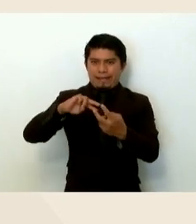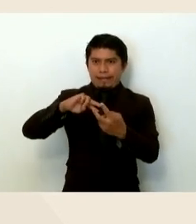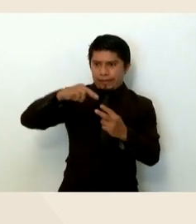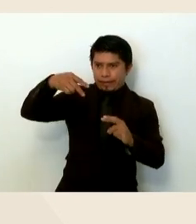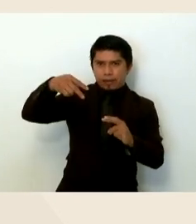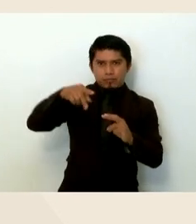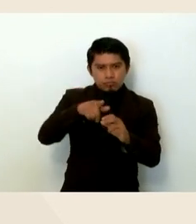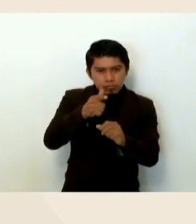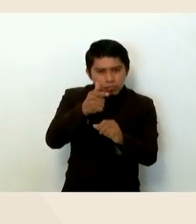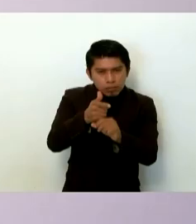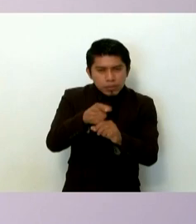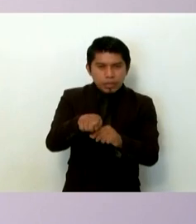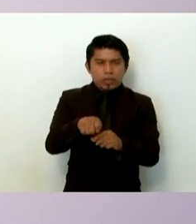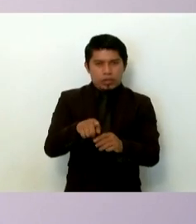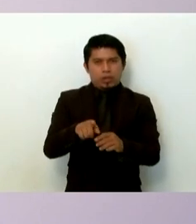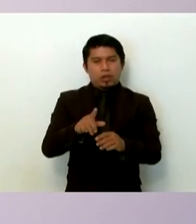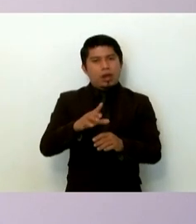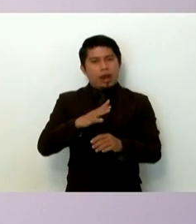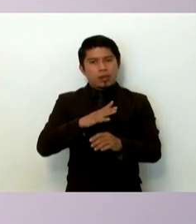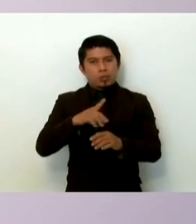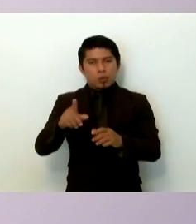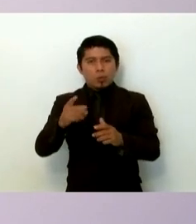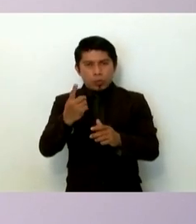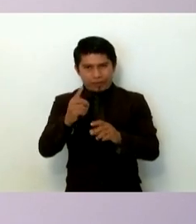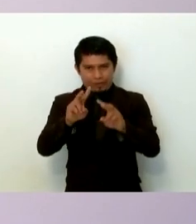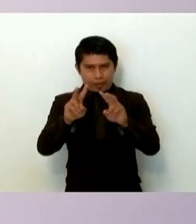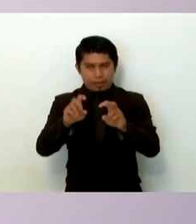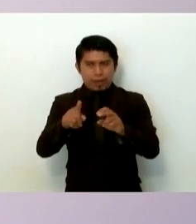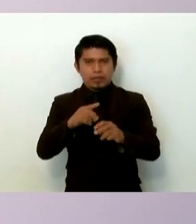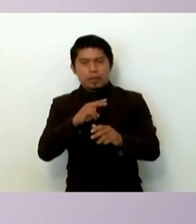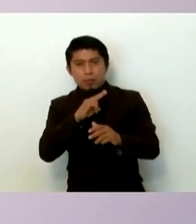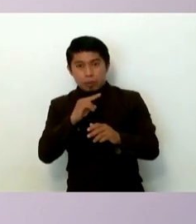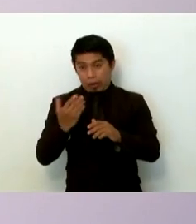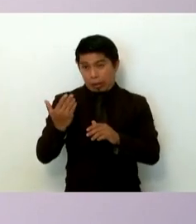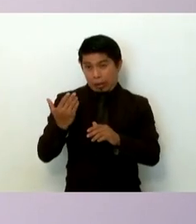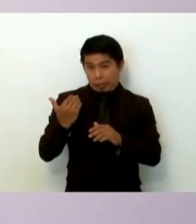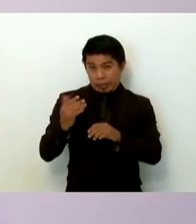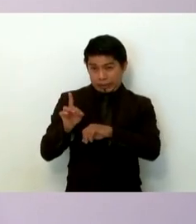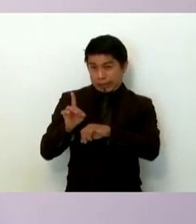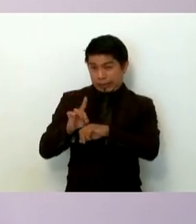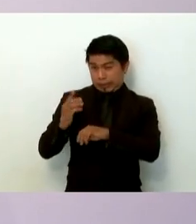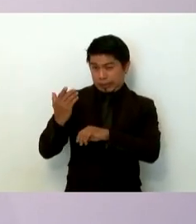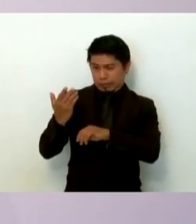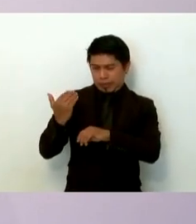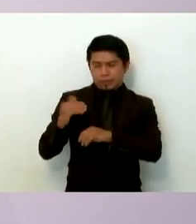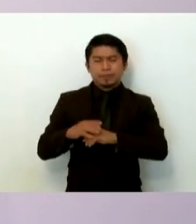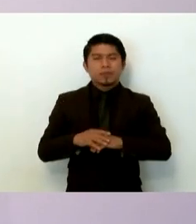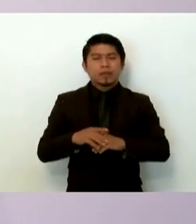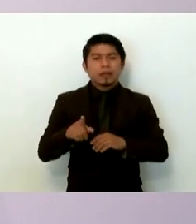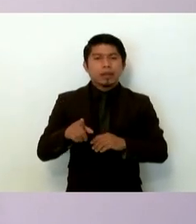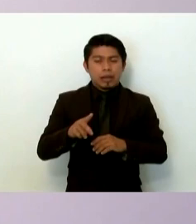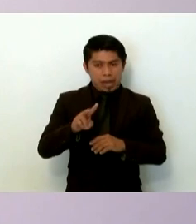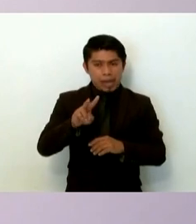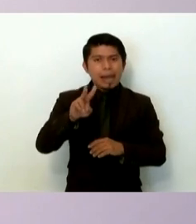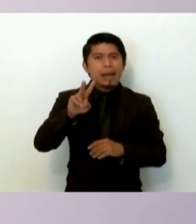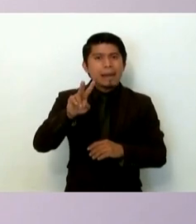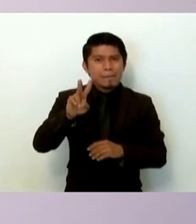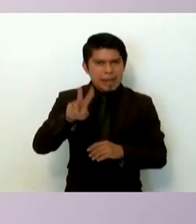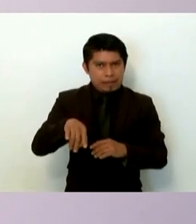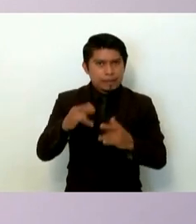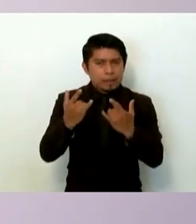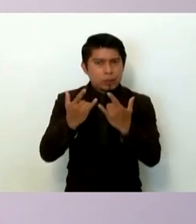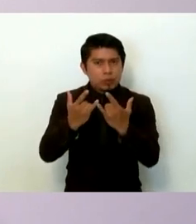y creo que una cosa que mucha preocupación se despertó en las últimas horas y días es la verdad histórica